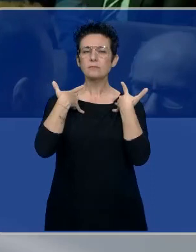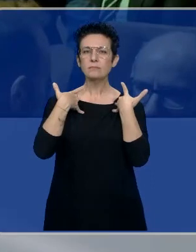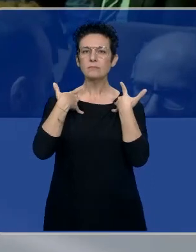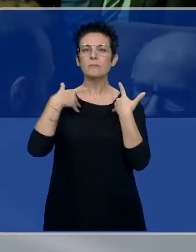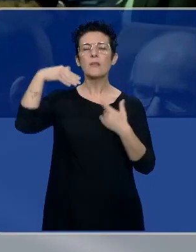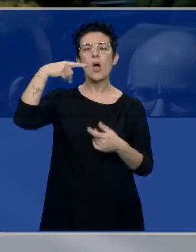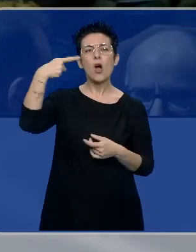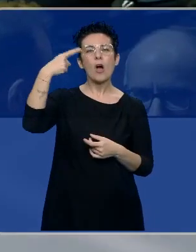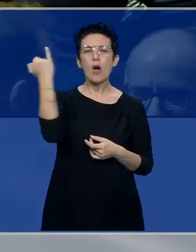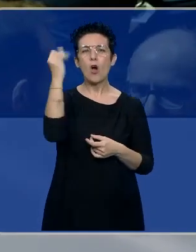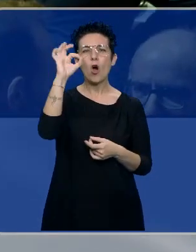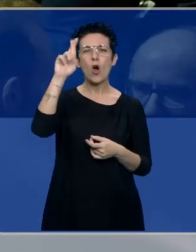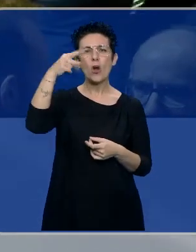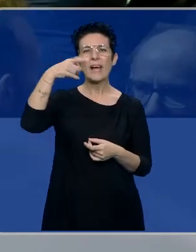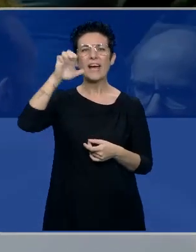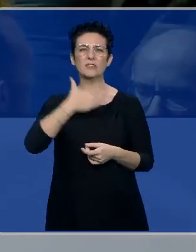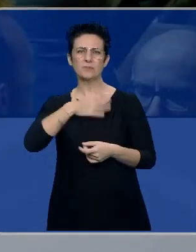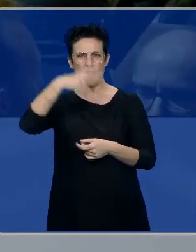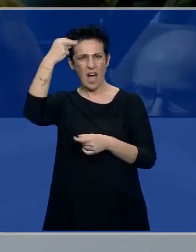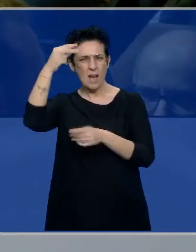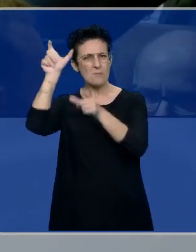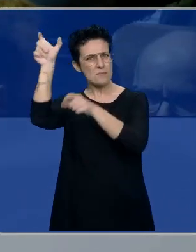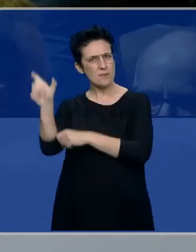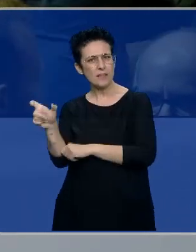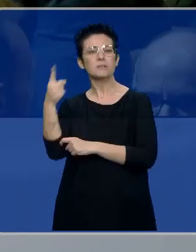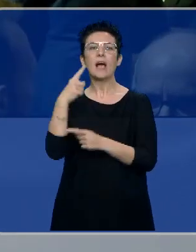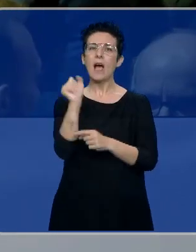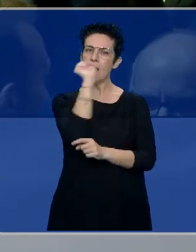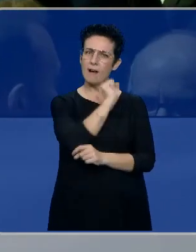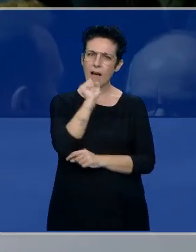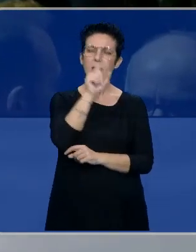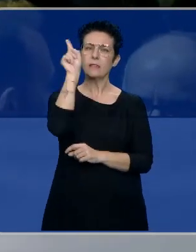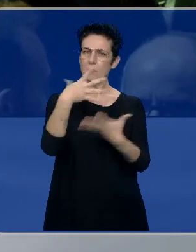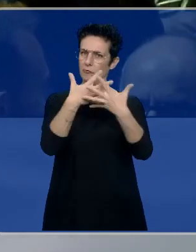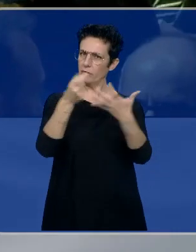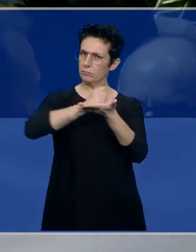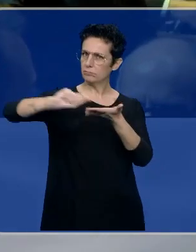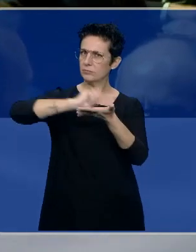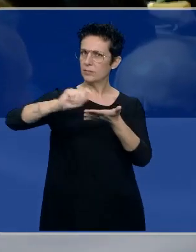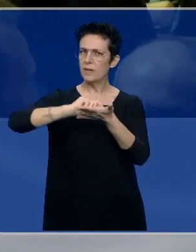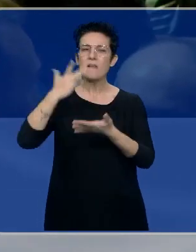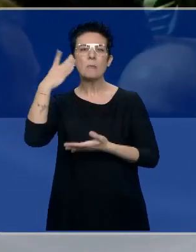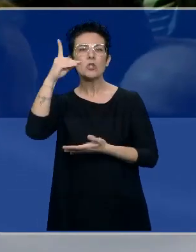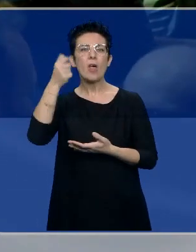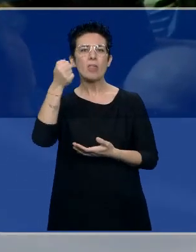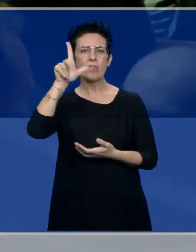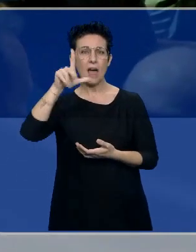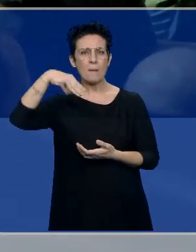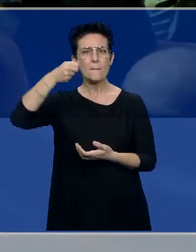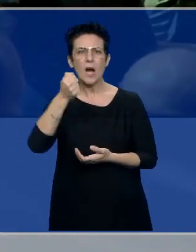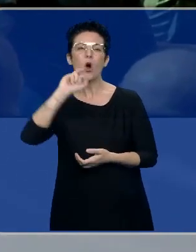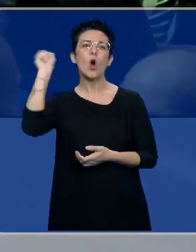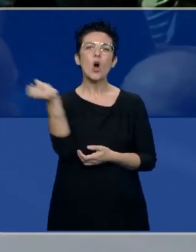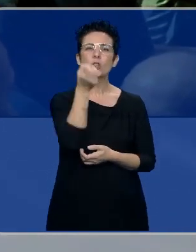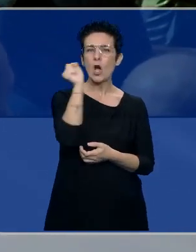Jorge Marazu, el cantante abulense que además de cantar también compone para artistas como Sergio Dalma o Rafael. Luego hablaremos